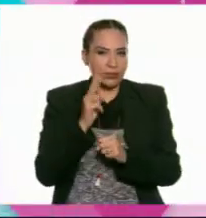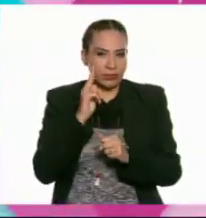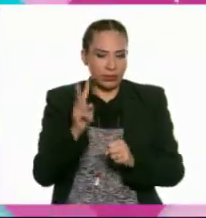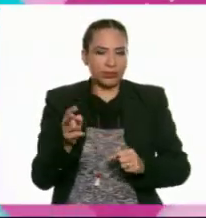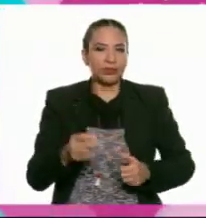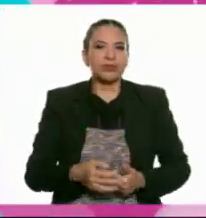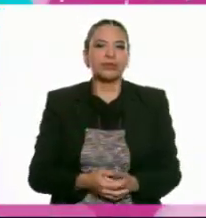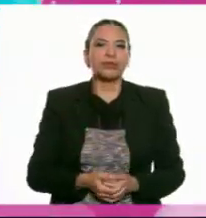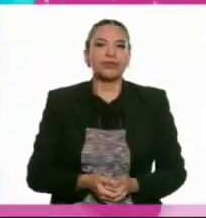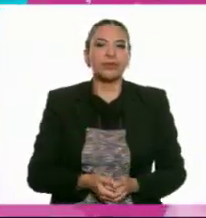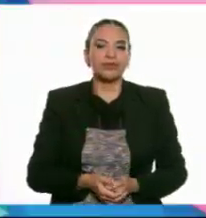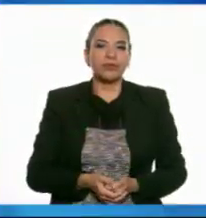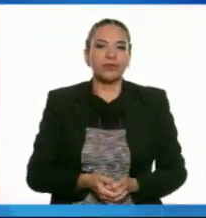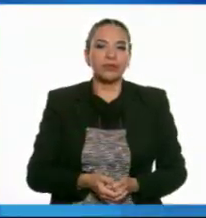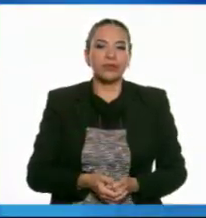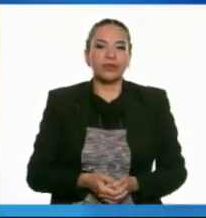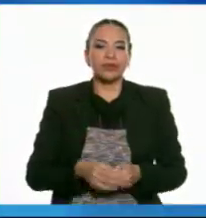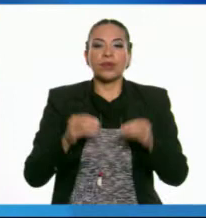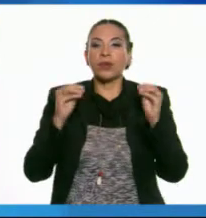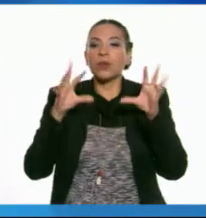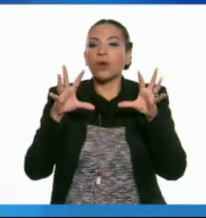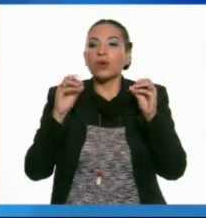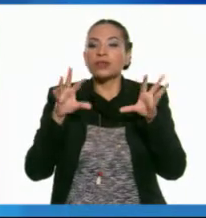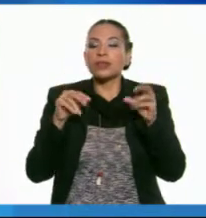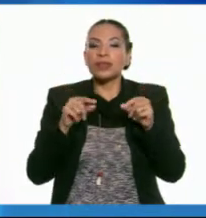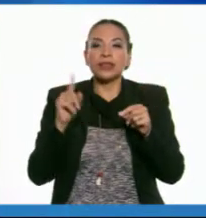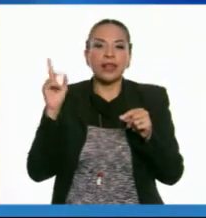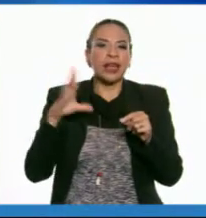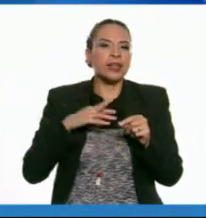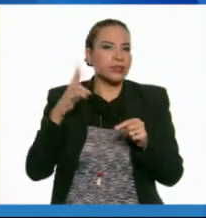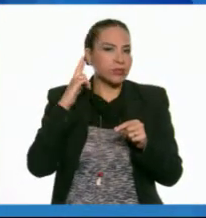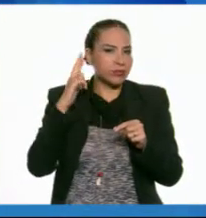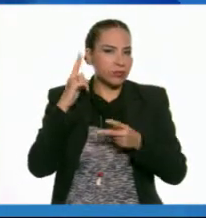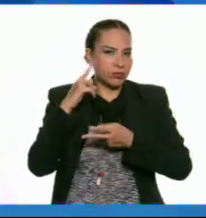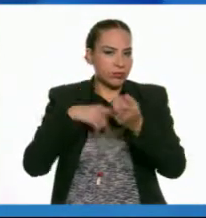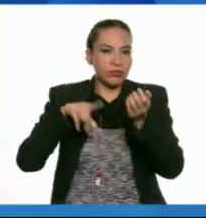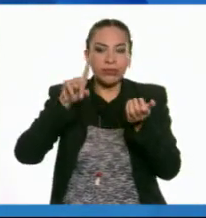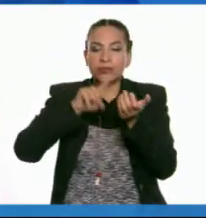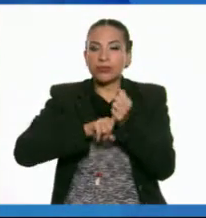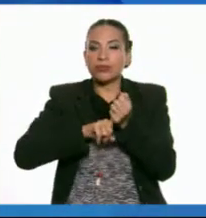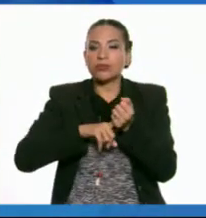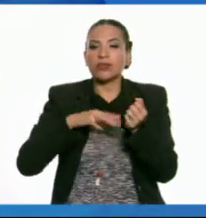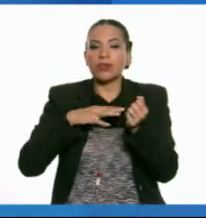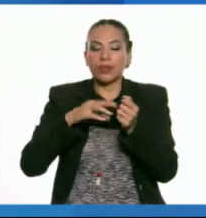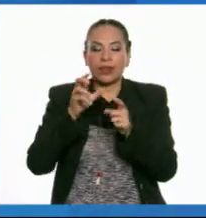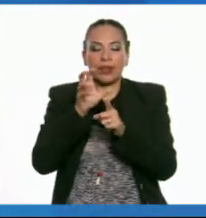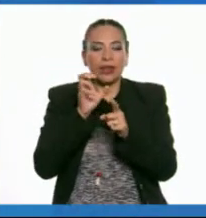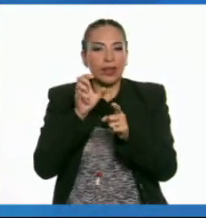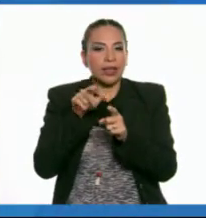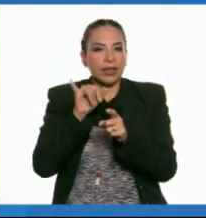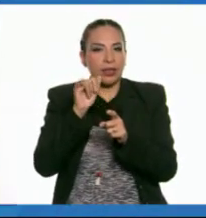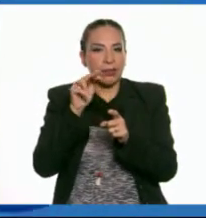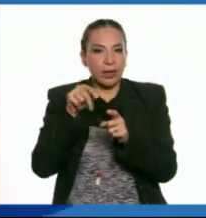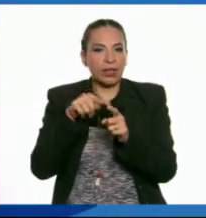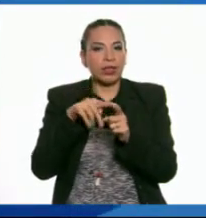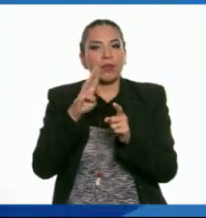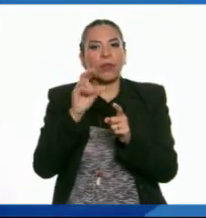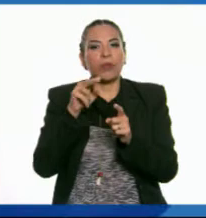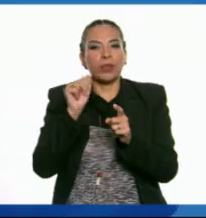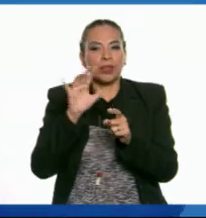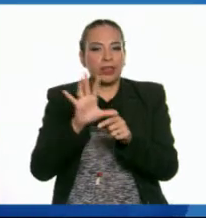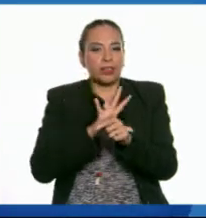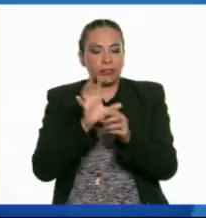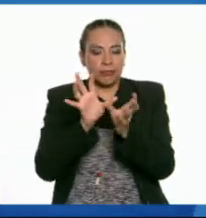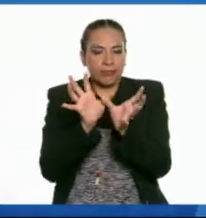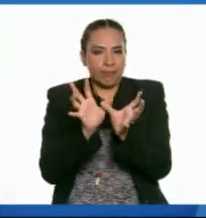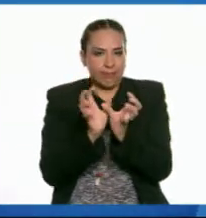a leerlo. La bocina es la que produce los sonidos. En su interior hay un imán y una bobina de cable que forma el